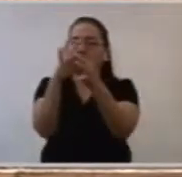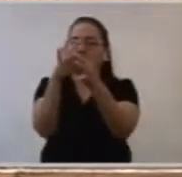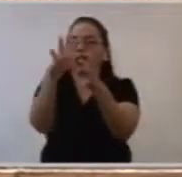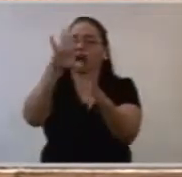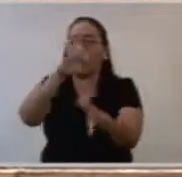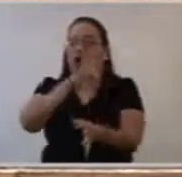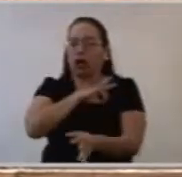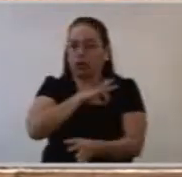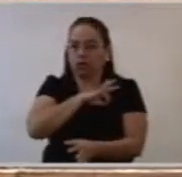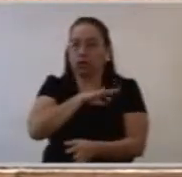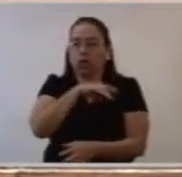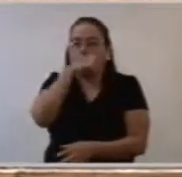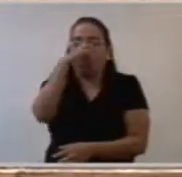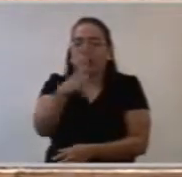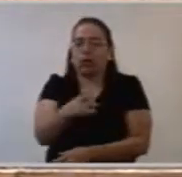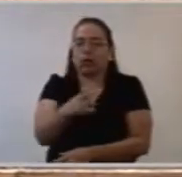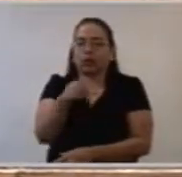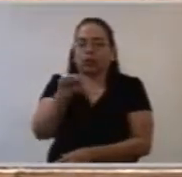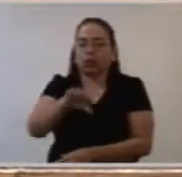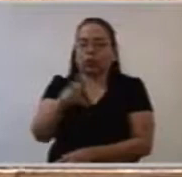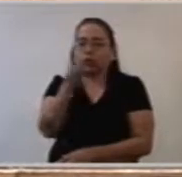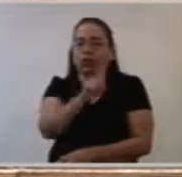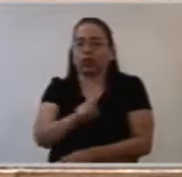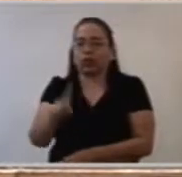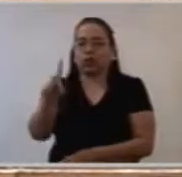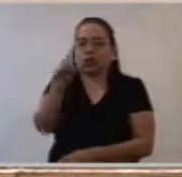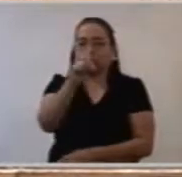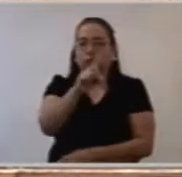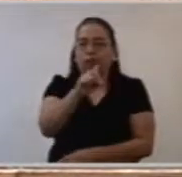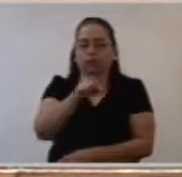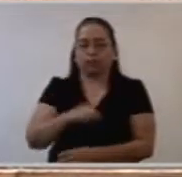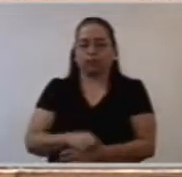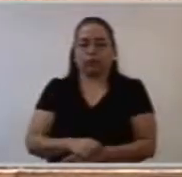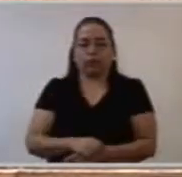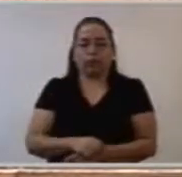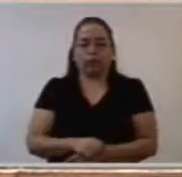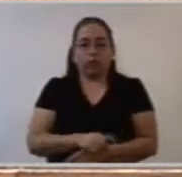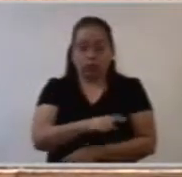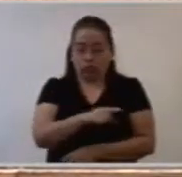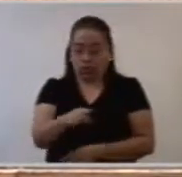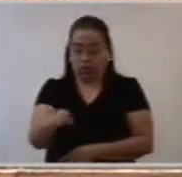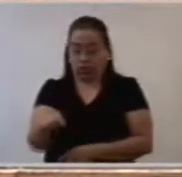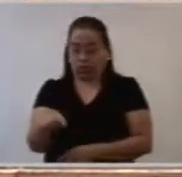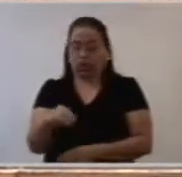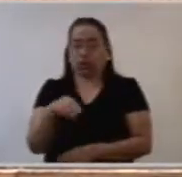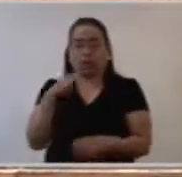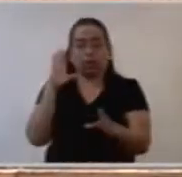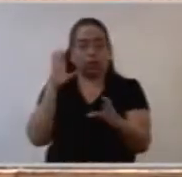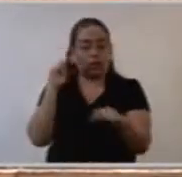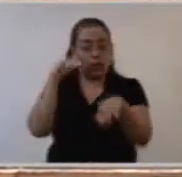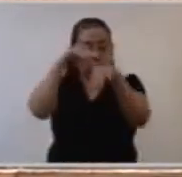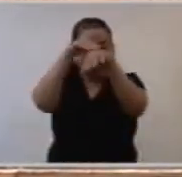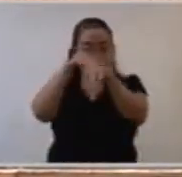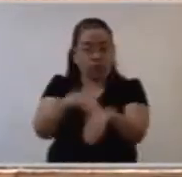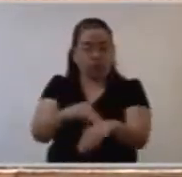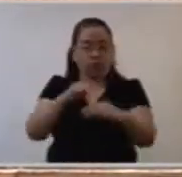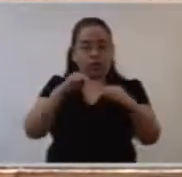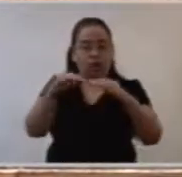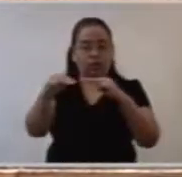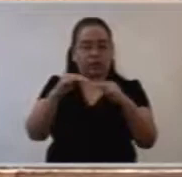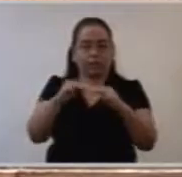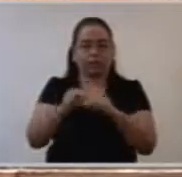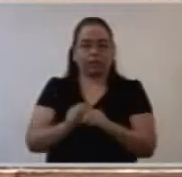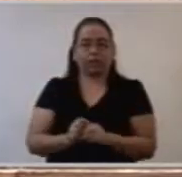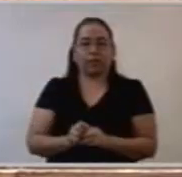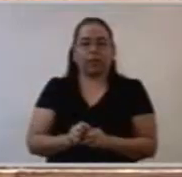en el tuit de este domingo digo, los que mejor cumplen la misión son los mártires y los